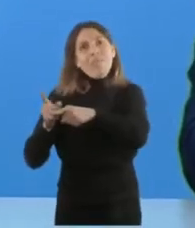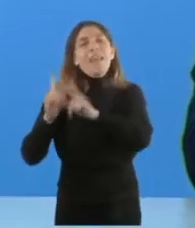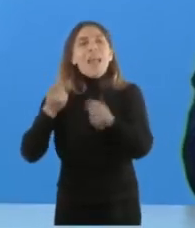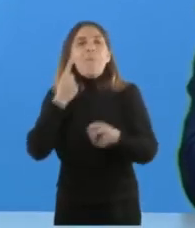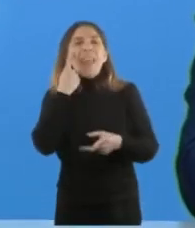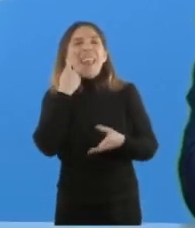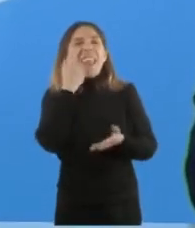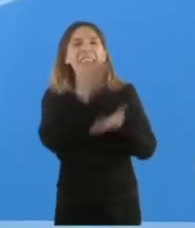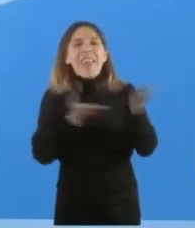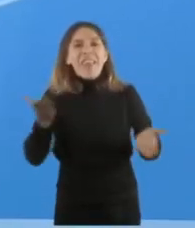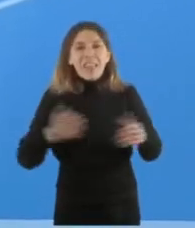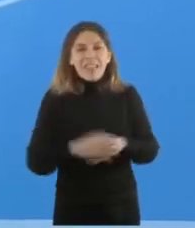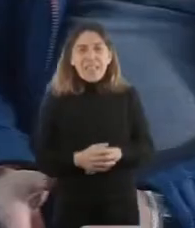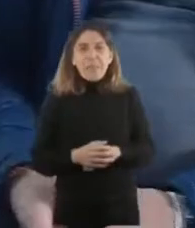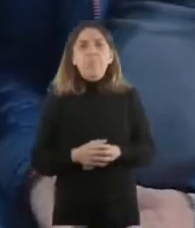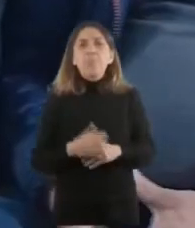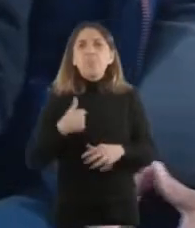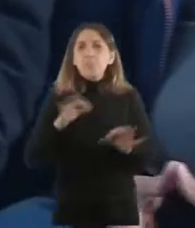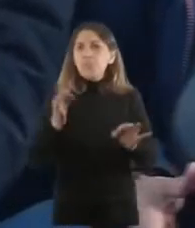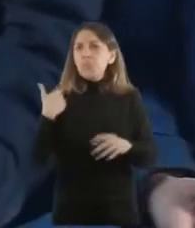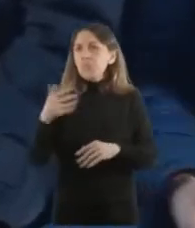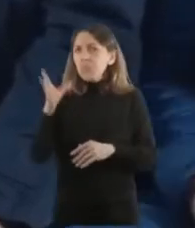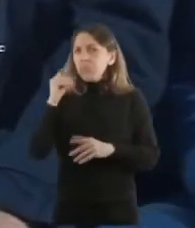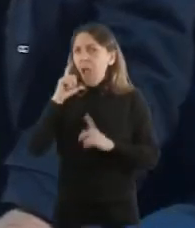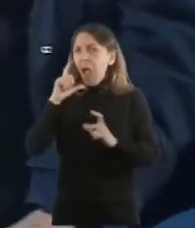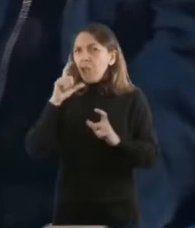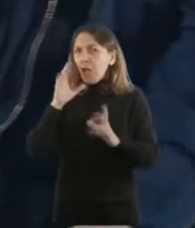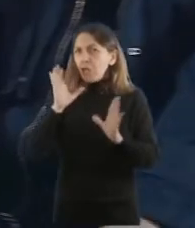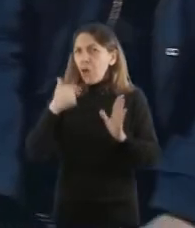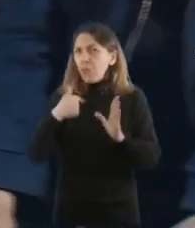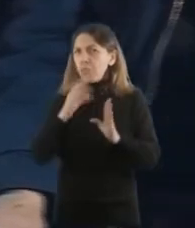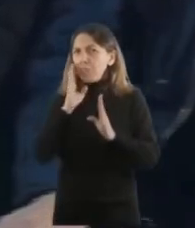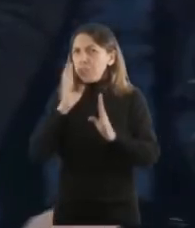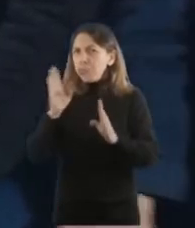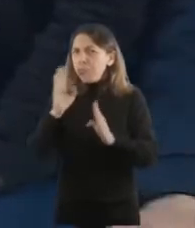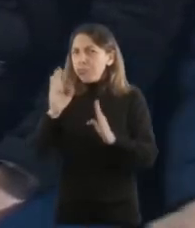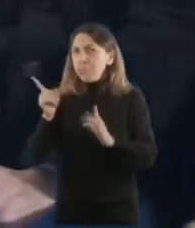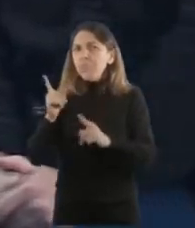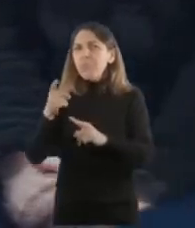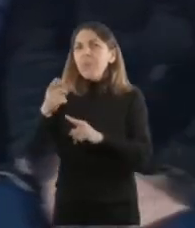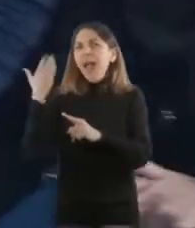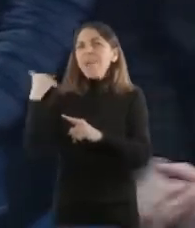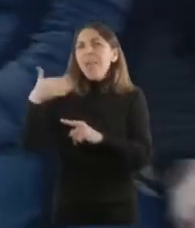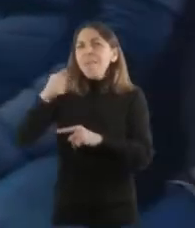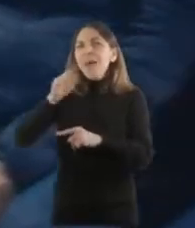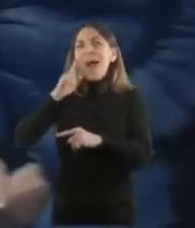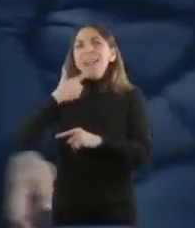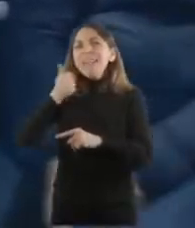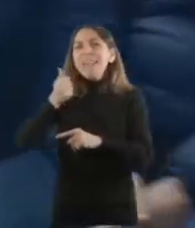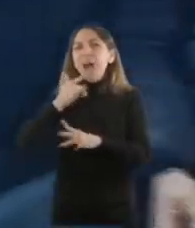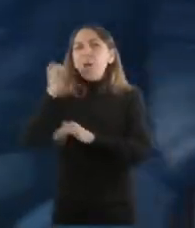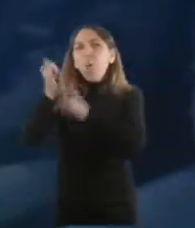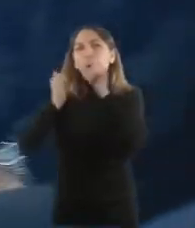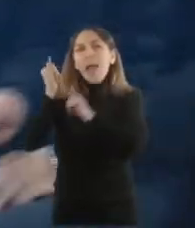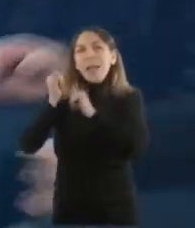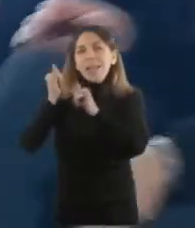Recién escuchaba con mucha atención a Marisa que contaba en detalle